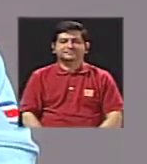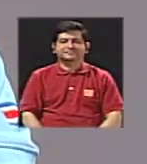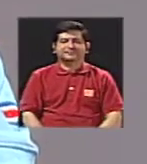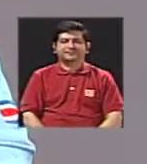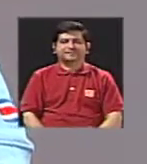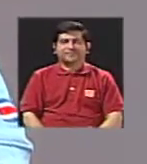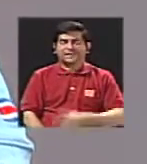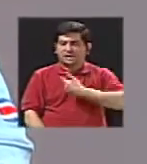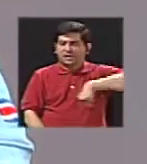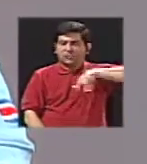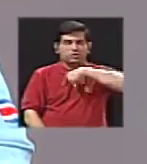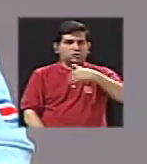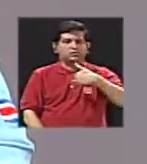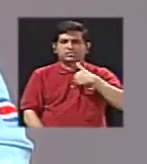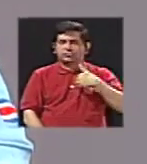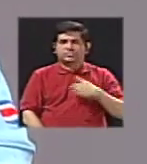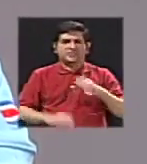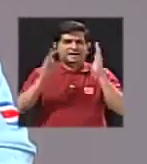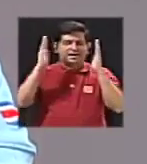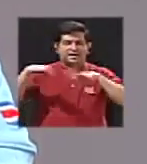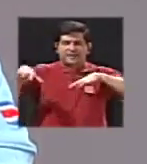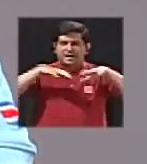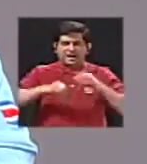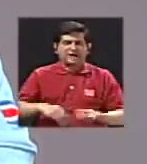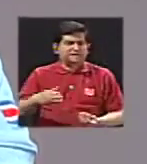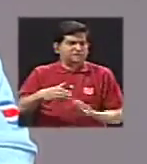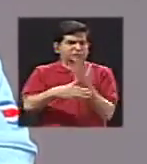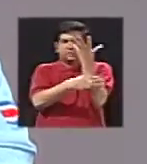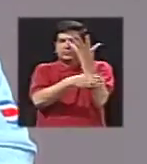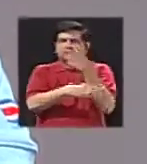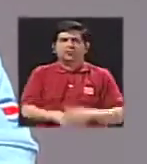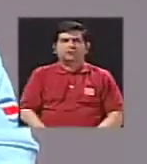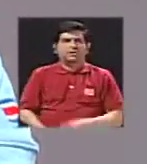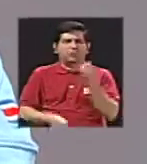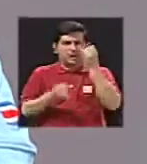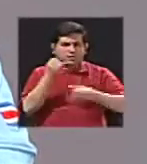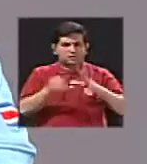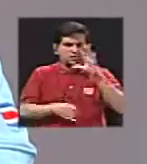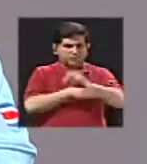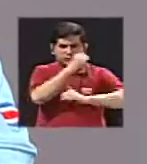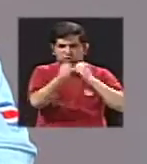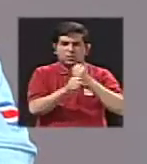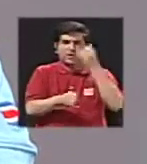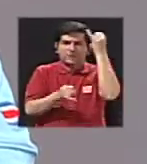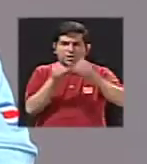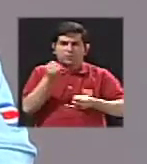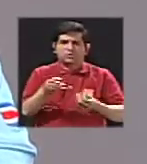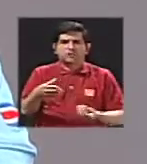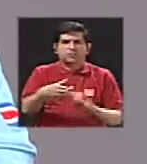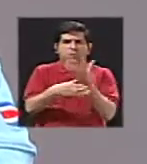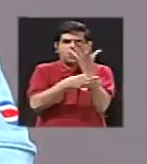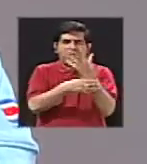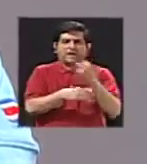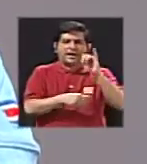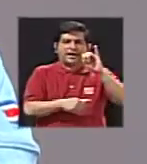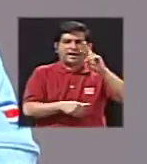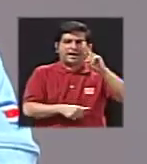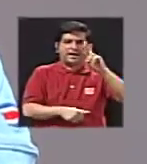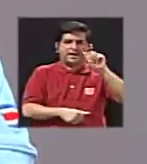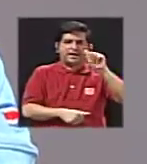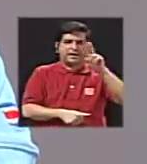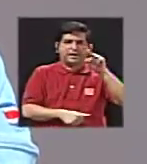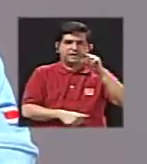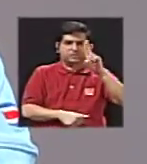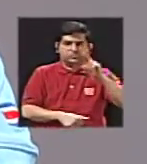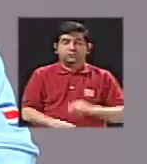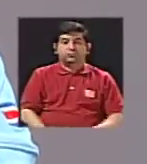no hemos tenido un gran evento eruptivo en los últimos 50 años, el último fue en el volcán Irasú, una gran crisis.